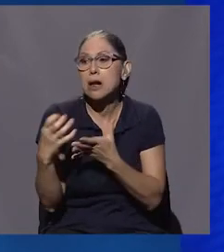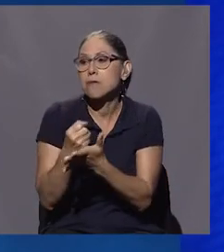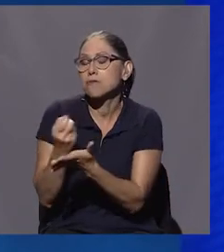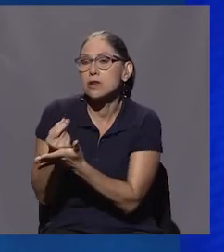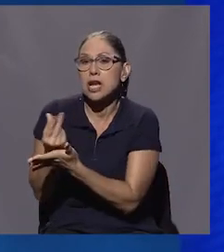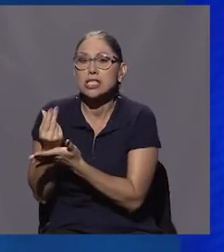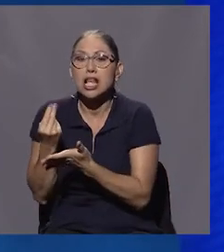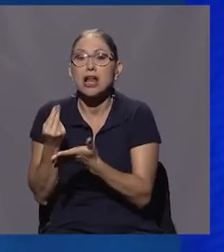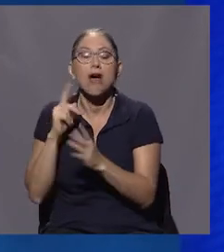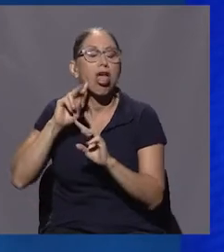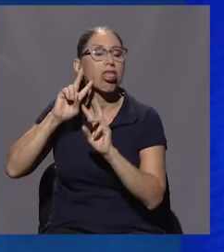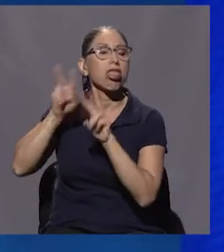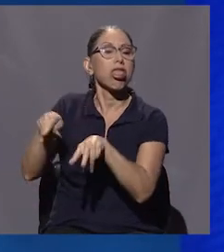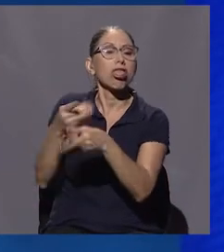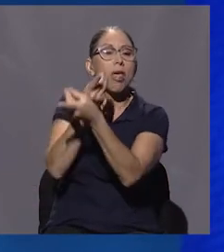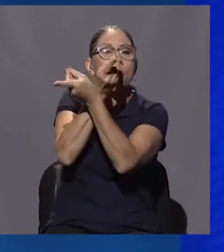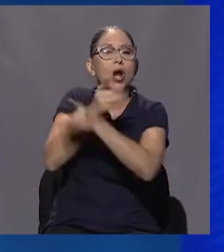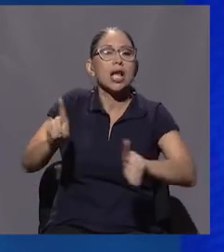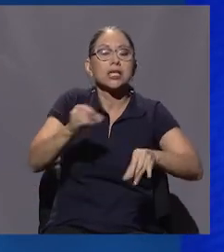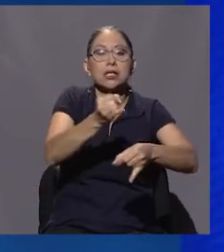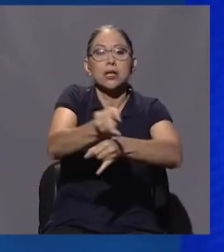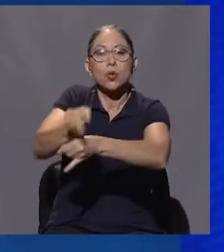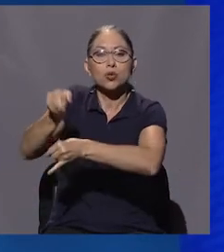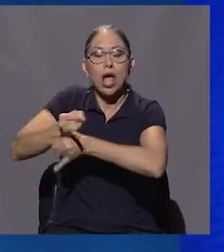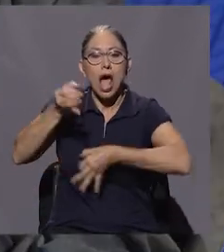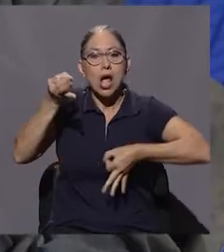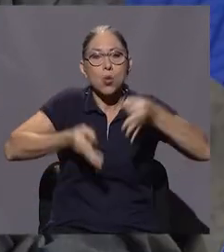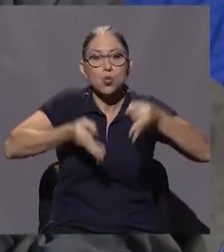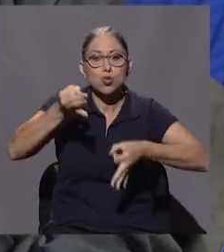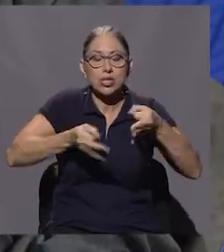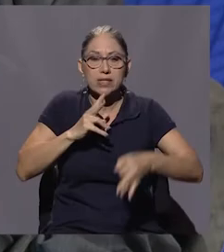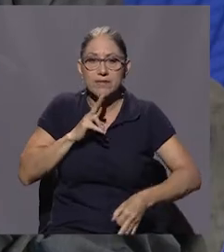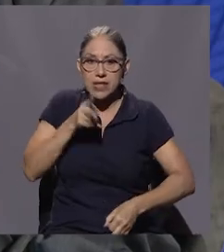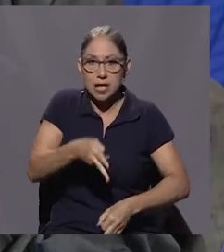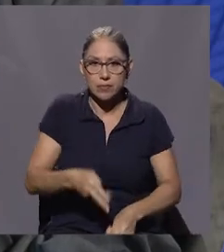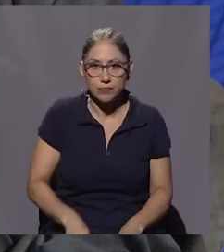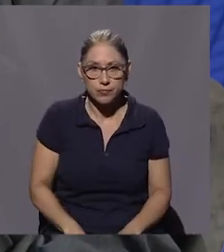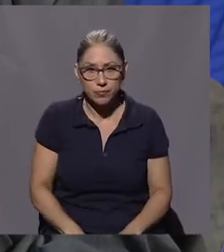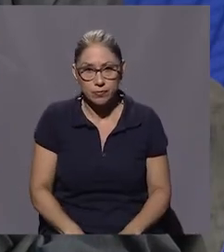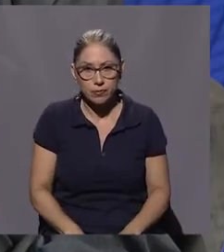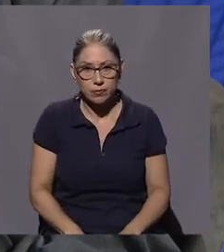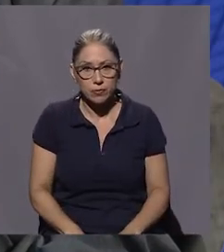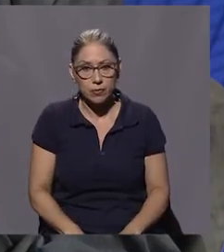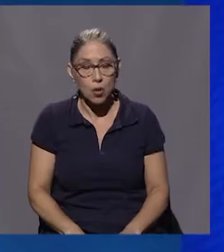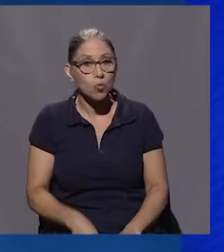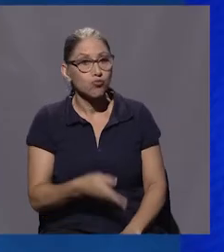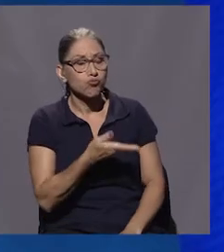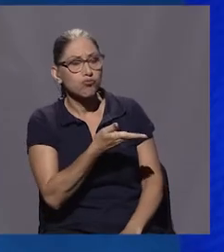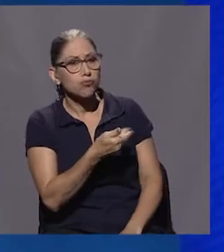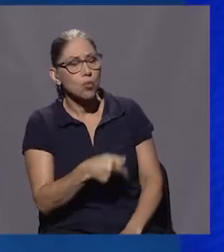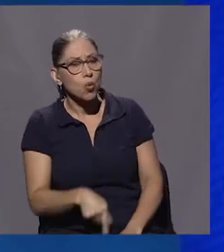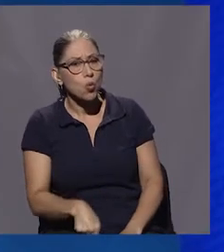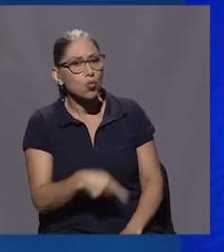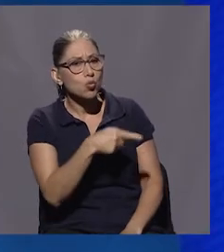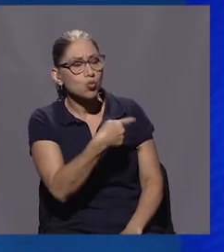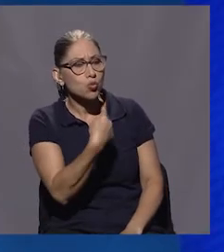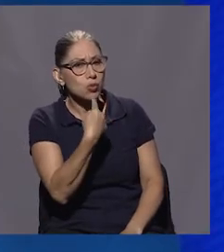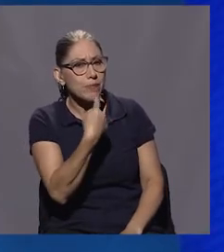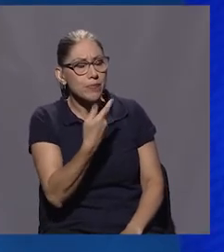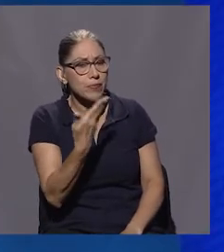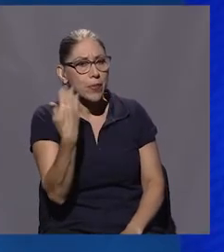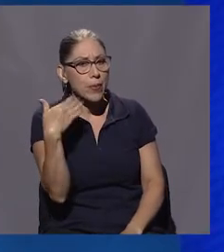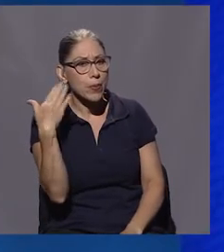institucionalidad, la justicia y la verdad. Don Oscar, ahora usted